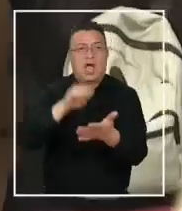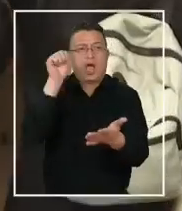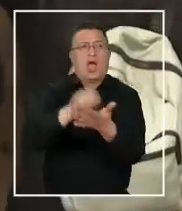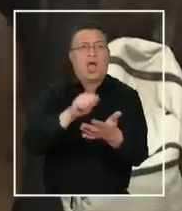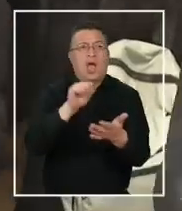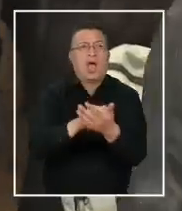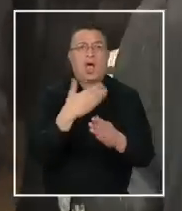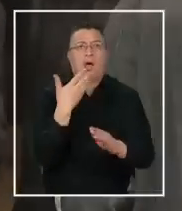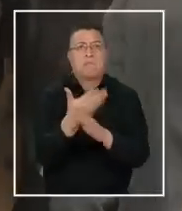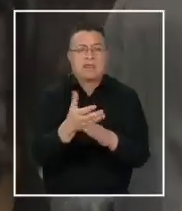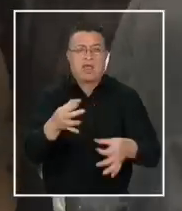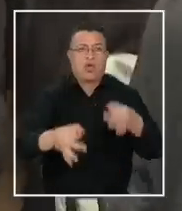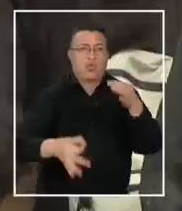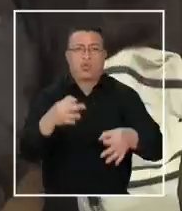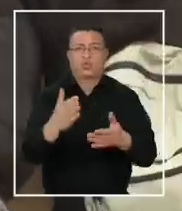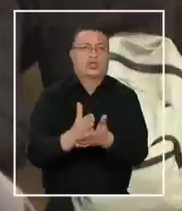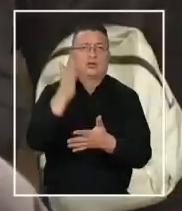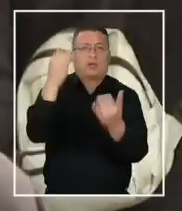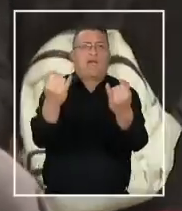información y justicia.